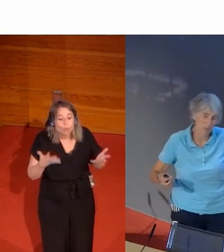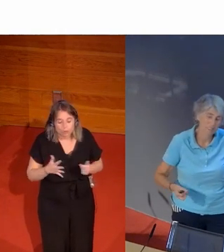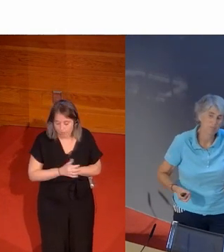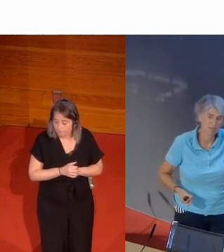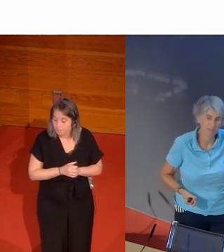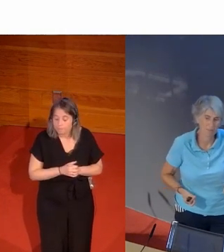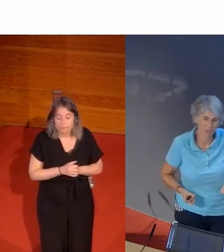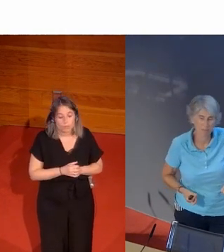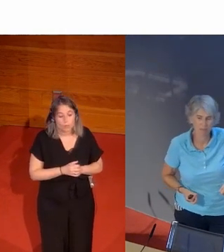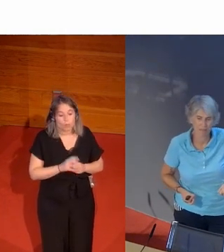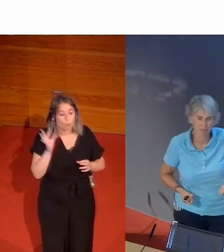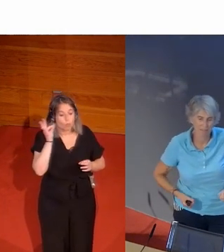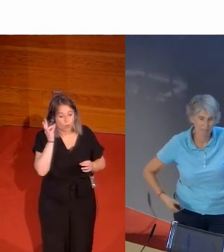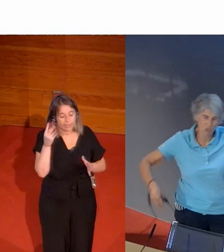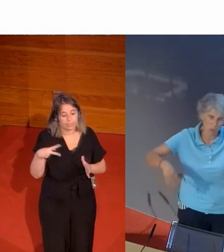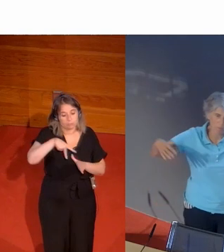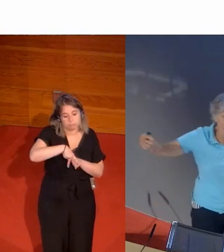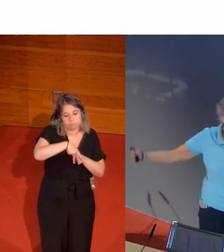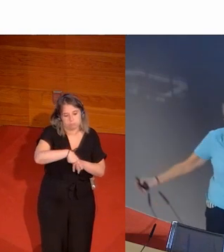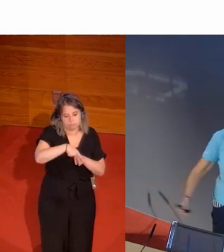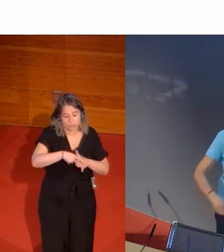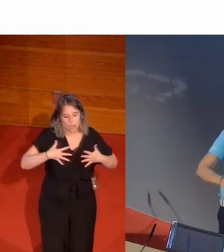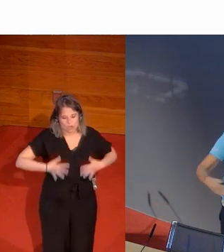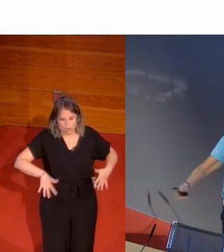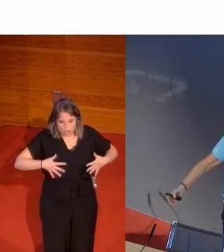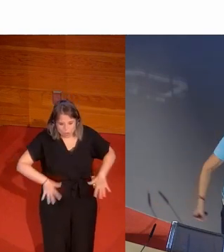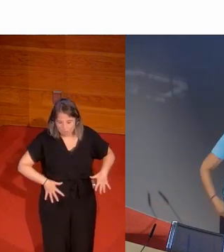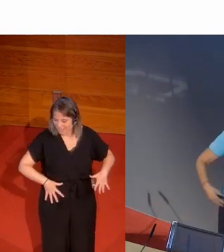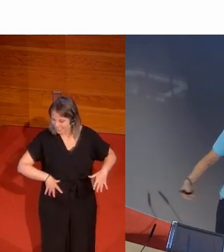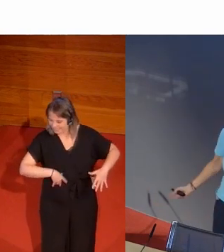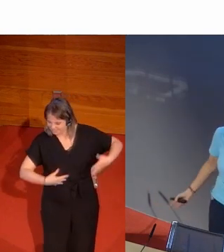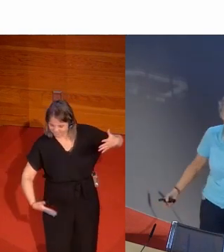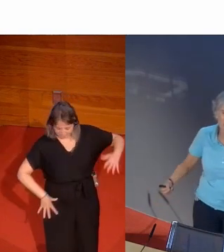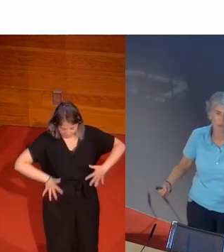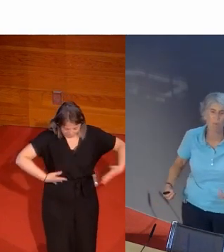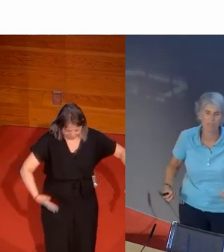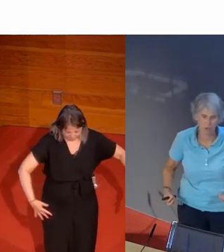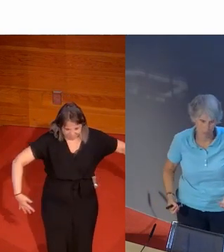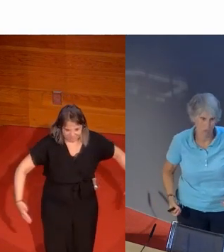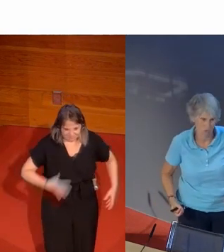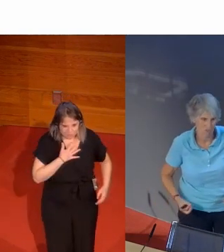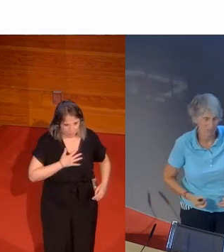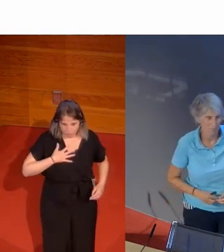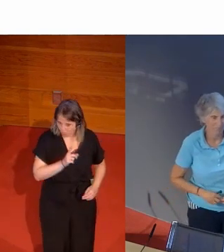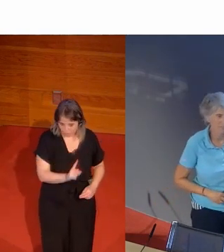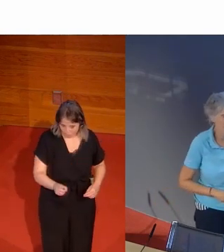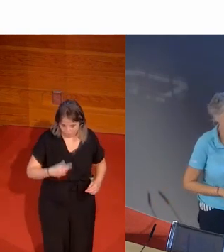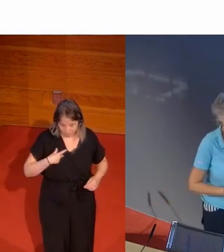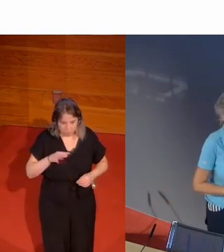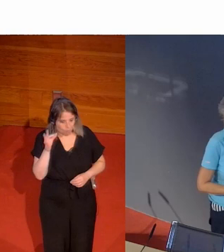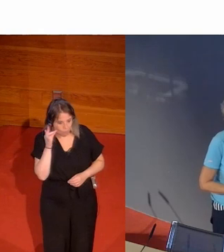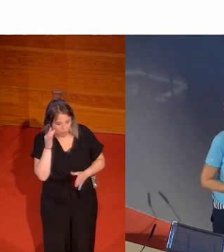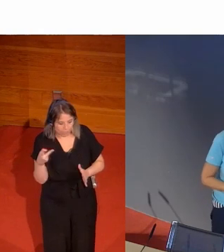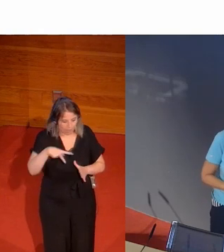Las mujeres empiezan a montar en bicicleta y esos ropajes, esos miriñaques, esos tules son muy incómodos para